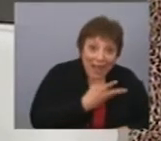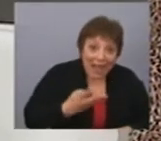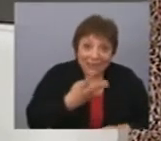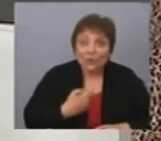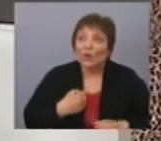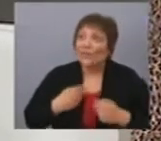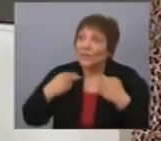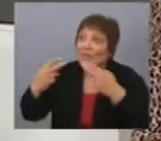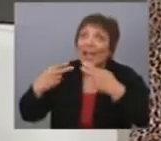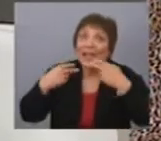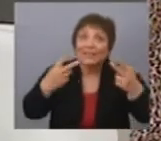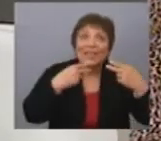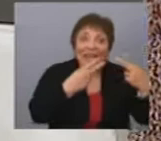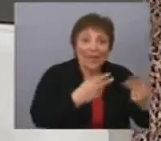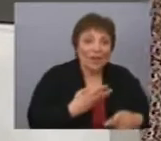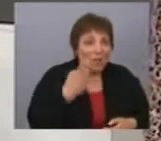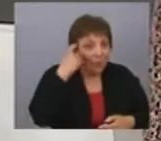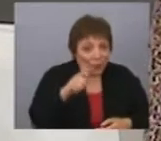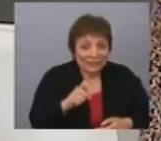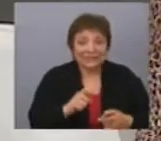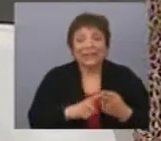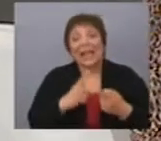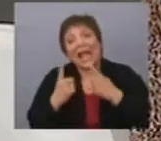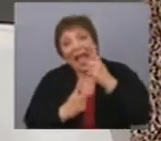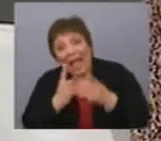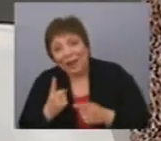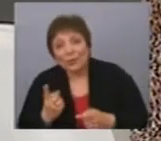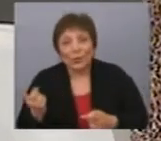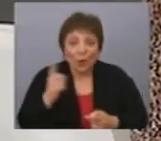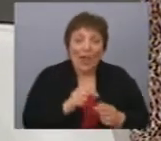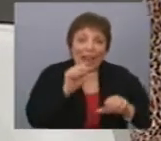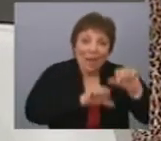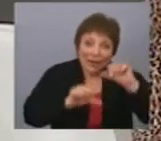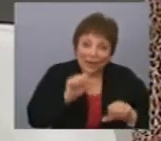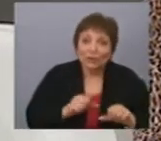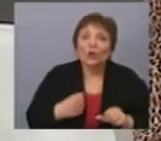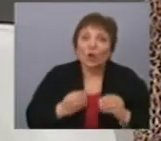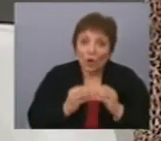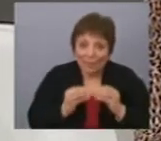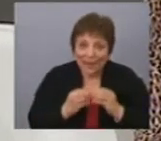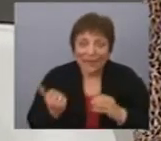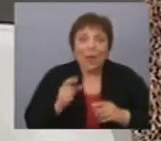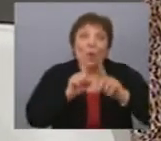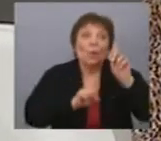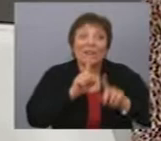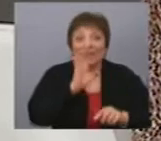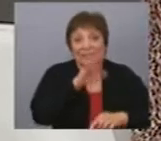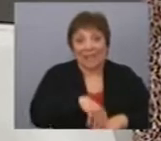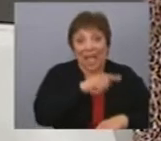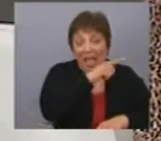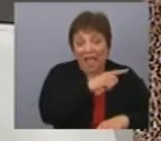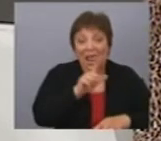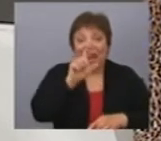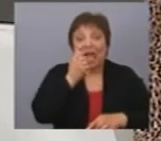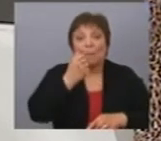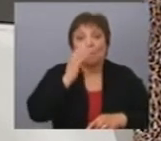estos lugares, los cuatro del proyecto, con algún otro arqueólogo a más, del laboratorio, porque es un proyecto de la Universidad de la República, del LAPU,